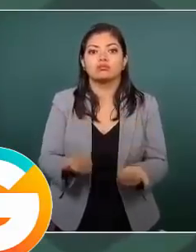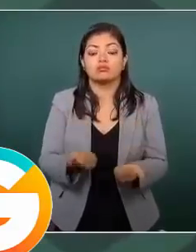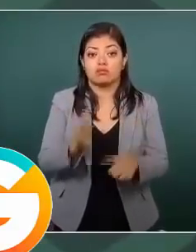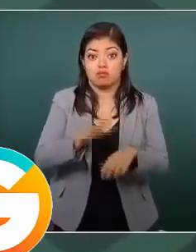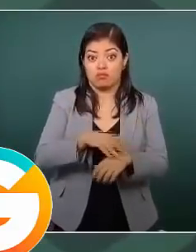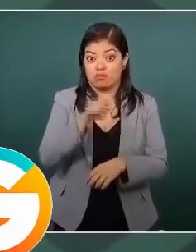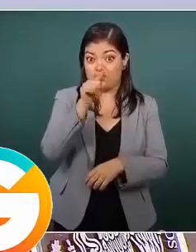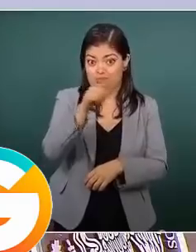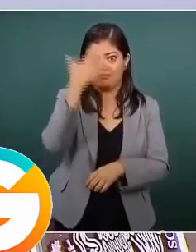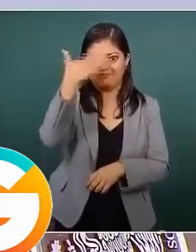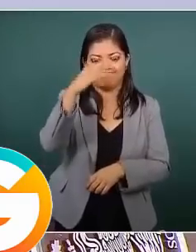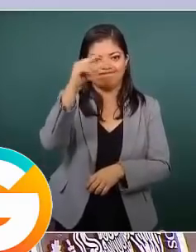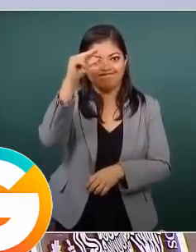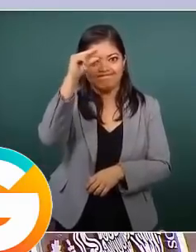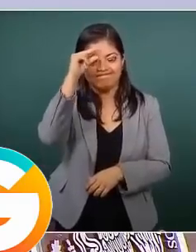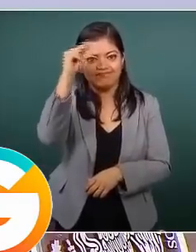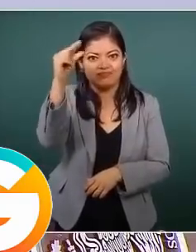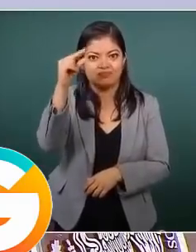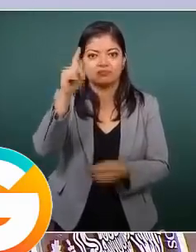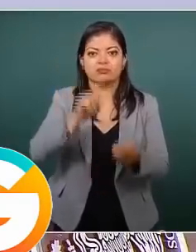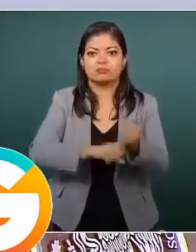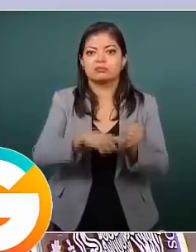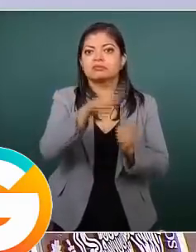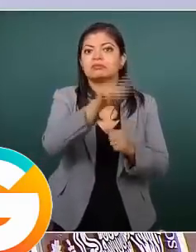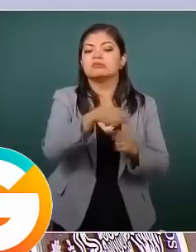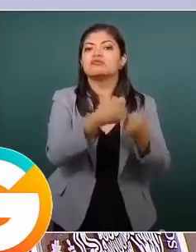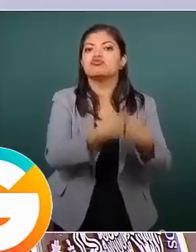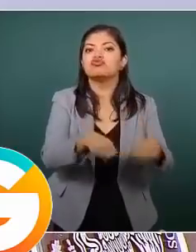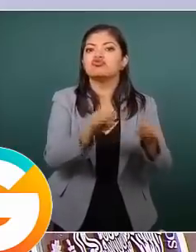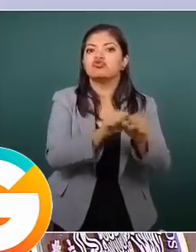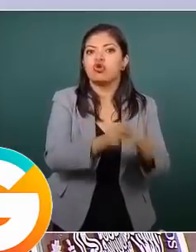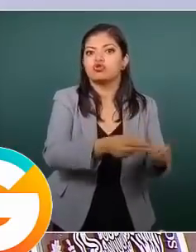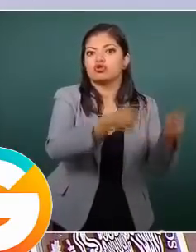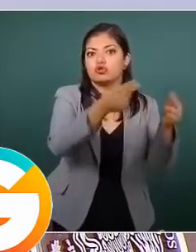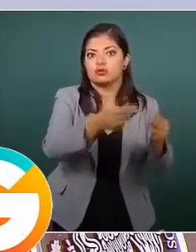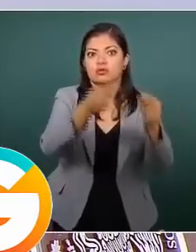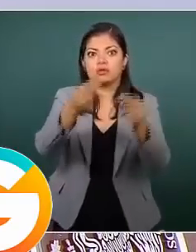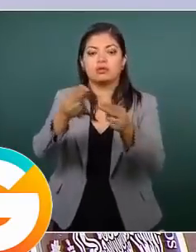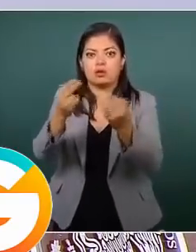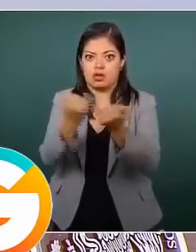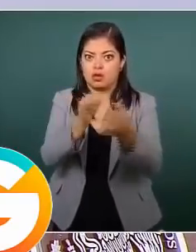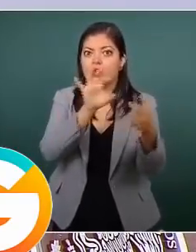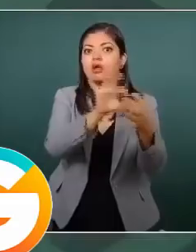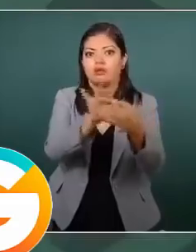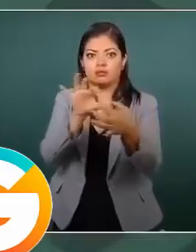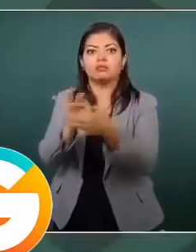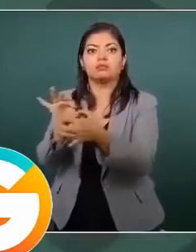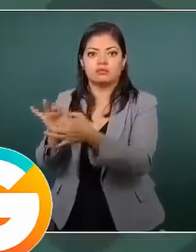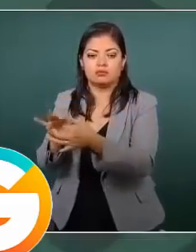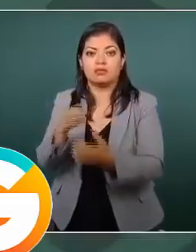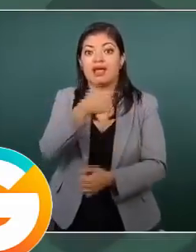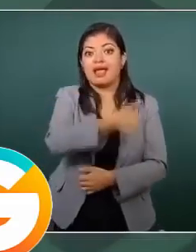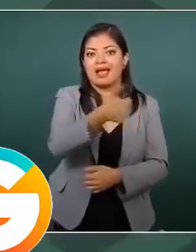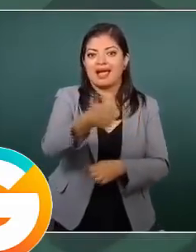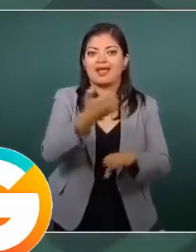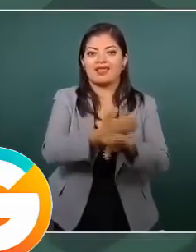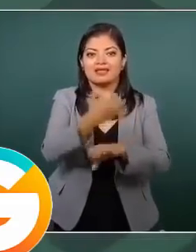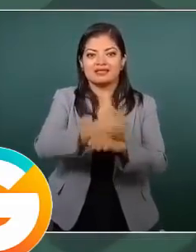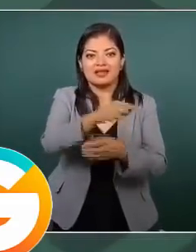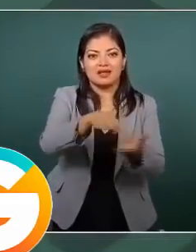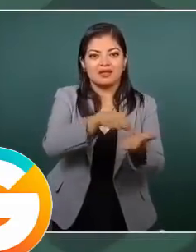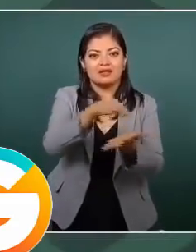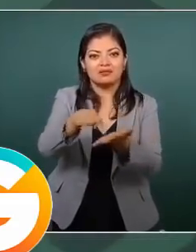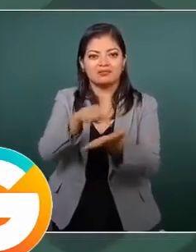inteligencia, ha construido con nuestros principales socios comerciales. Una estrategia que articule el potencial productivo de cada región del país para